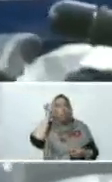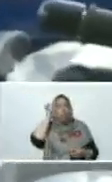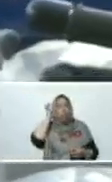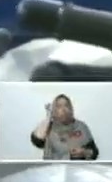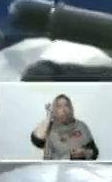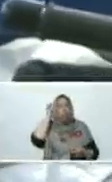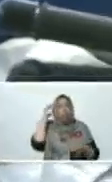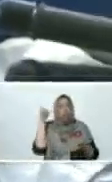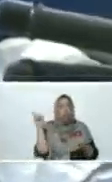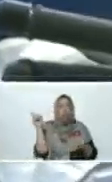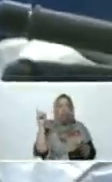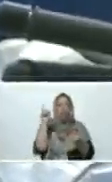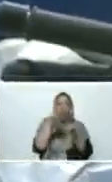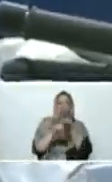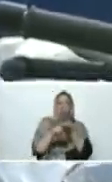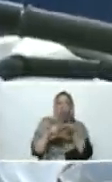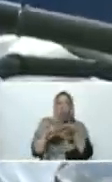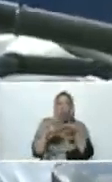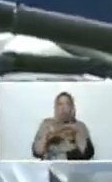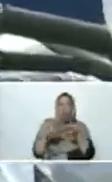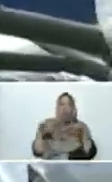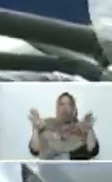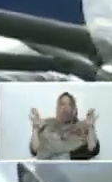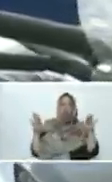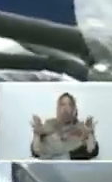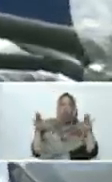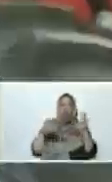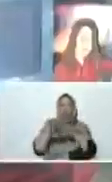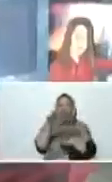planchones te ve, a Silita. ¡Ah!